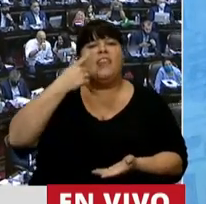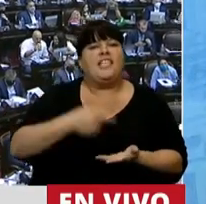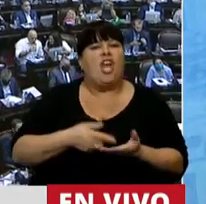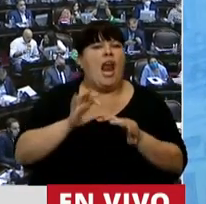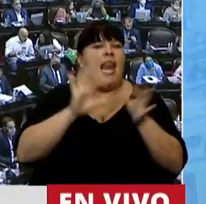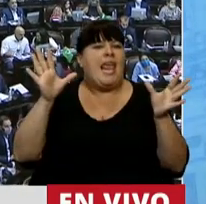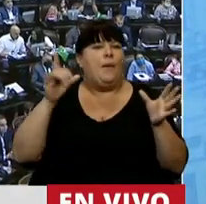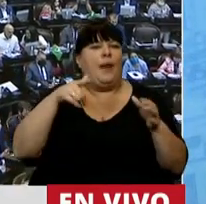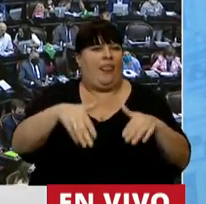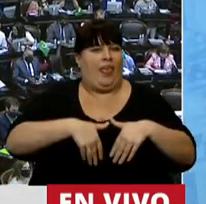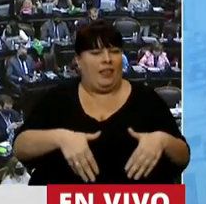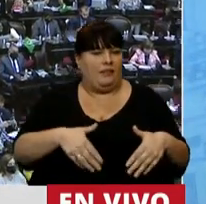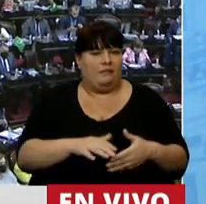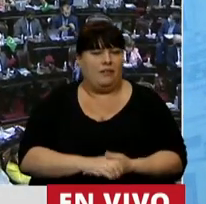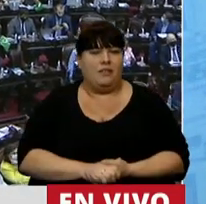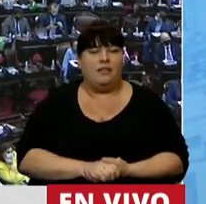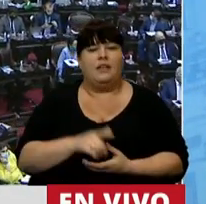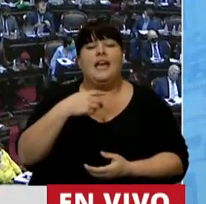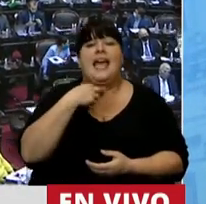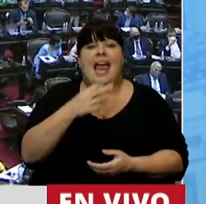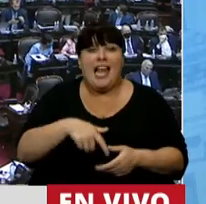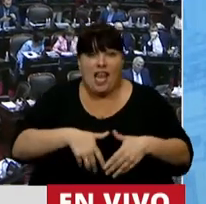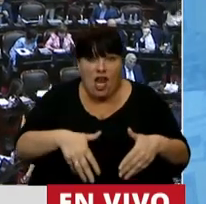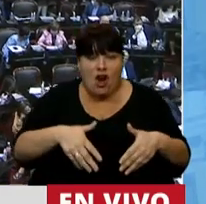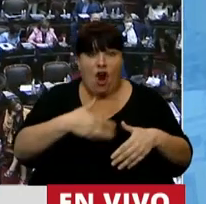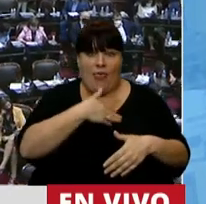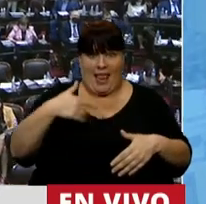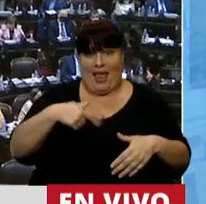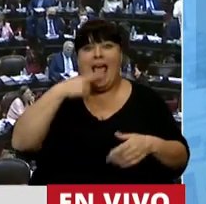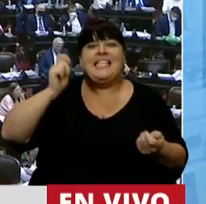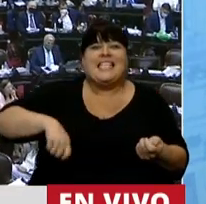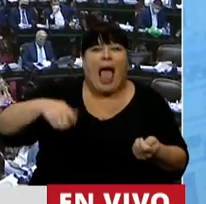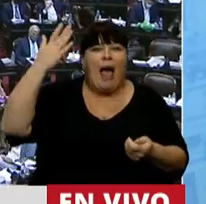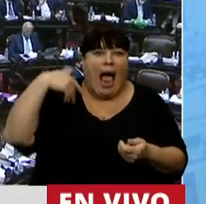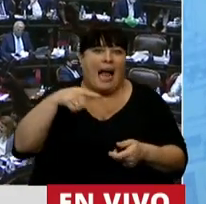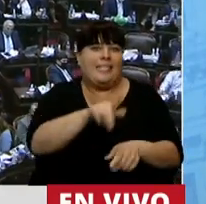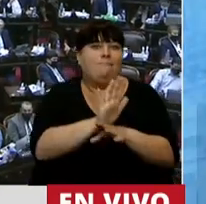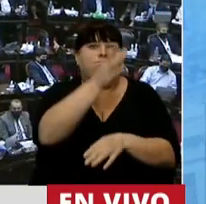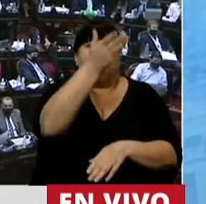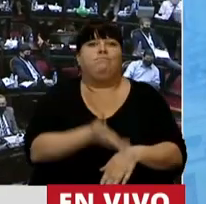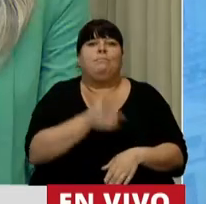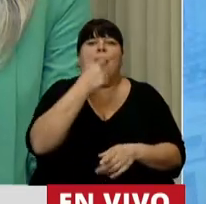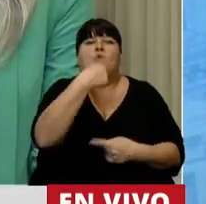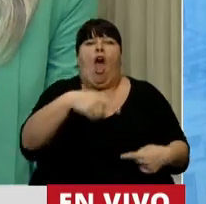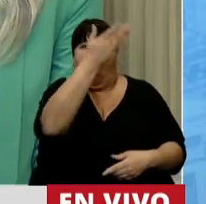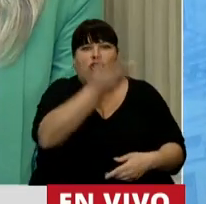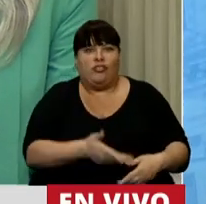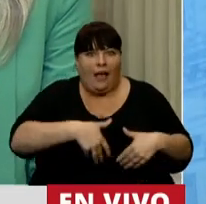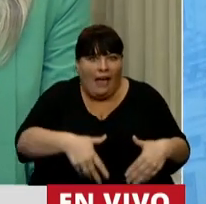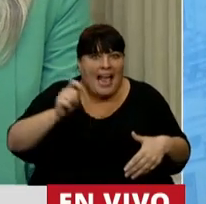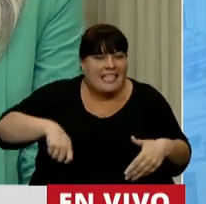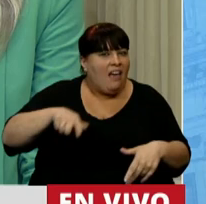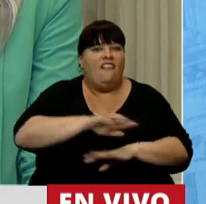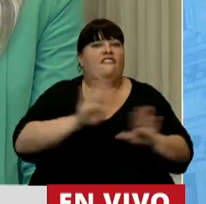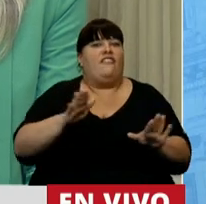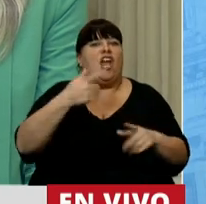la libertad de vientres. El hijo, acunado en el vientre de una esclava, que era considerada una cosa, dejó